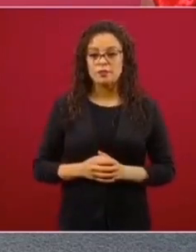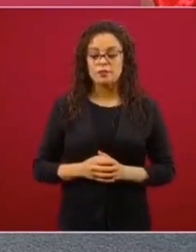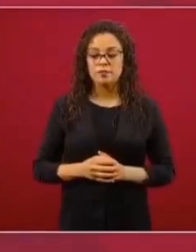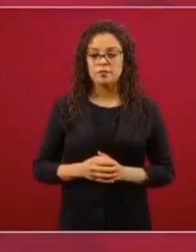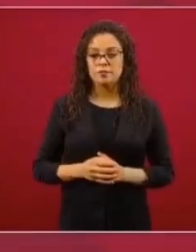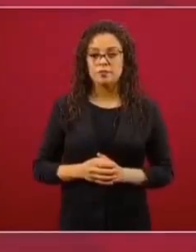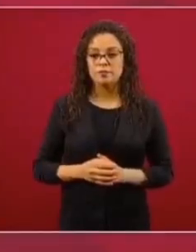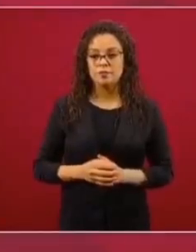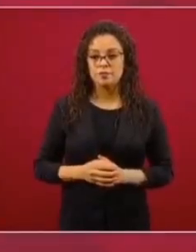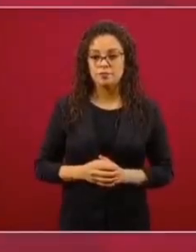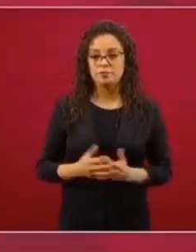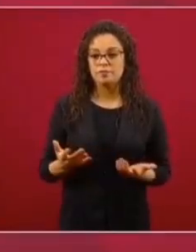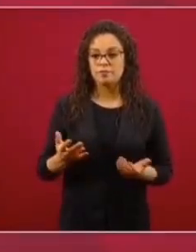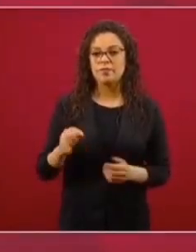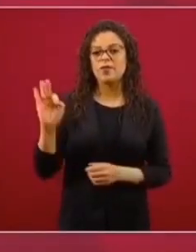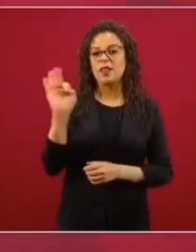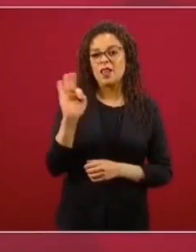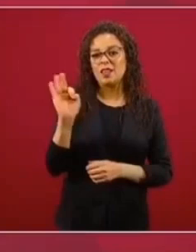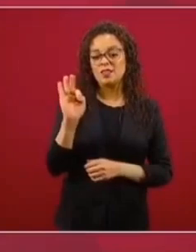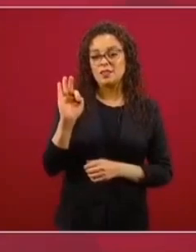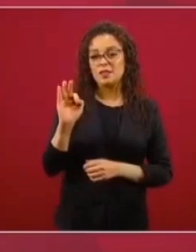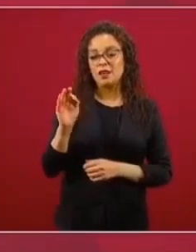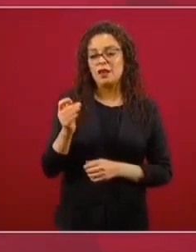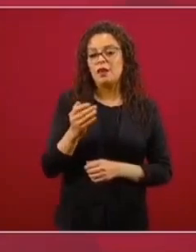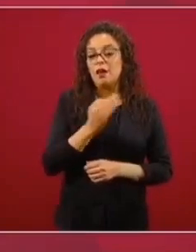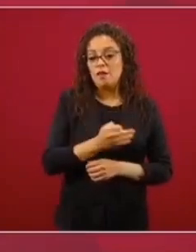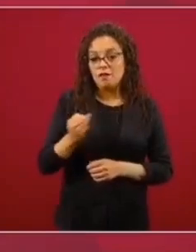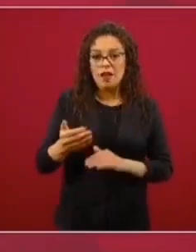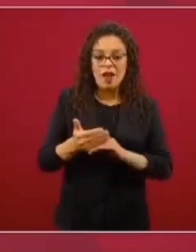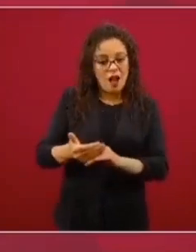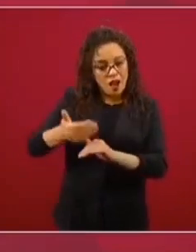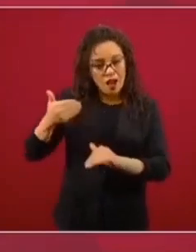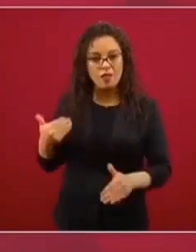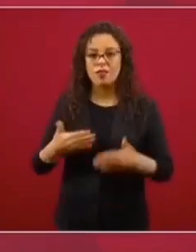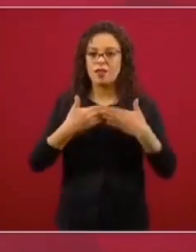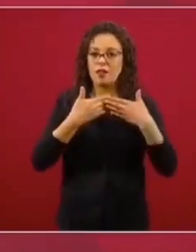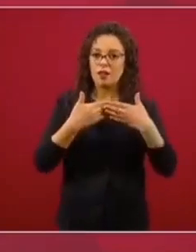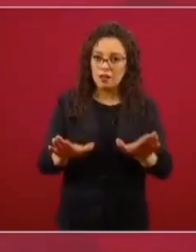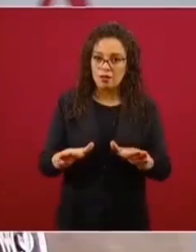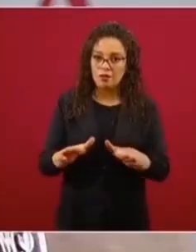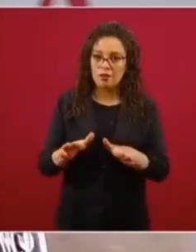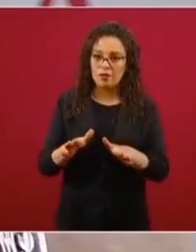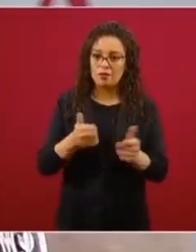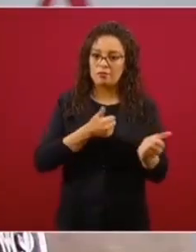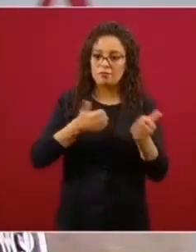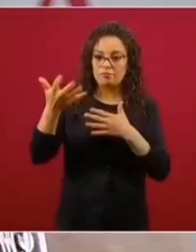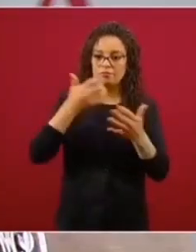abrir con anticipación a Estados Unidos